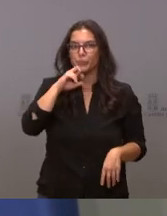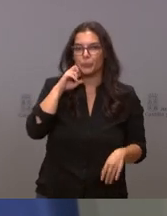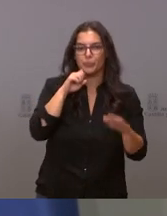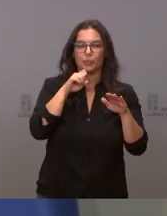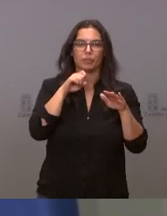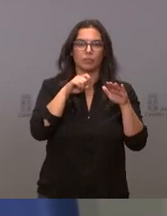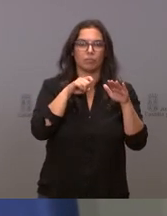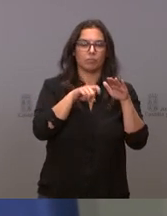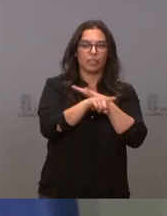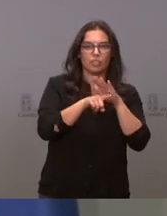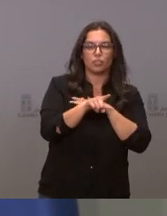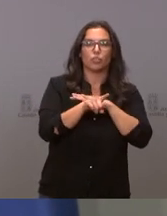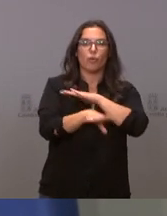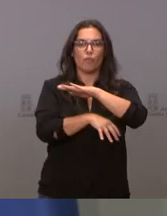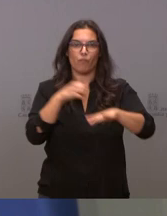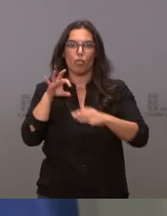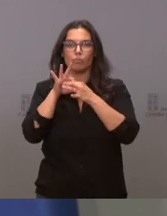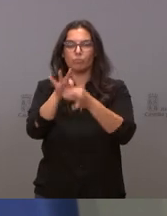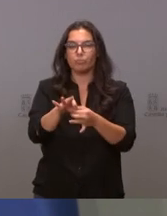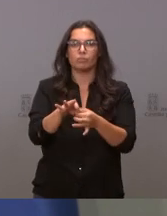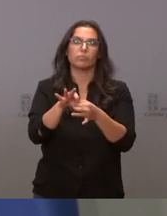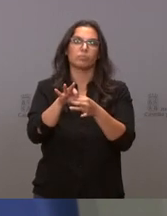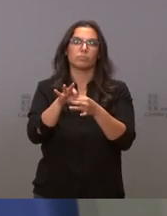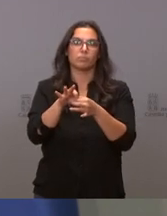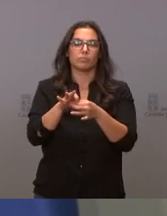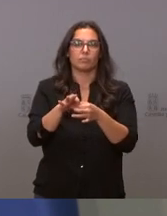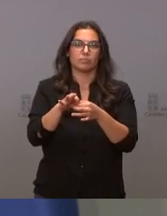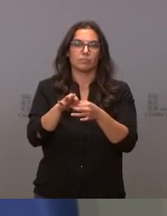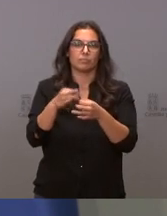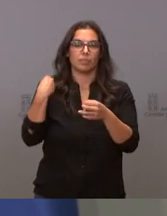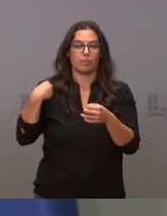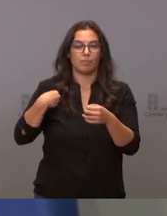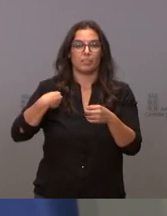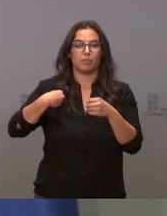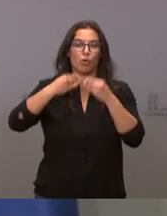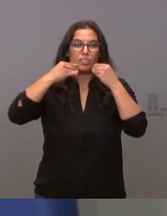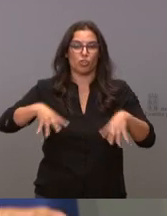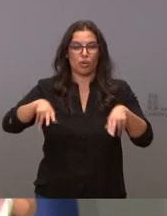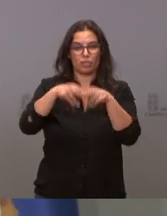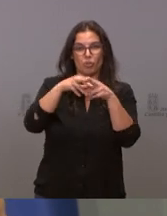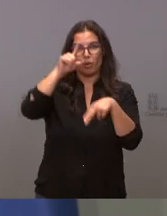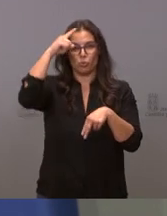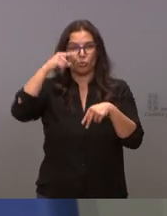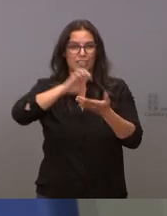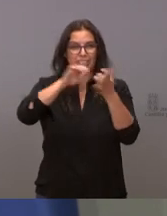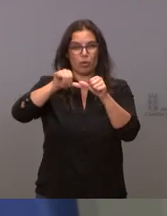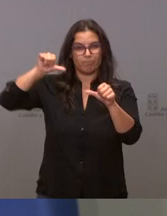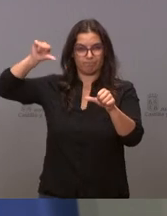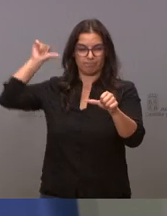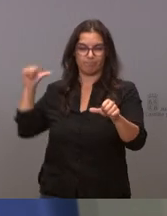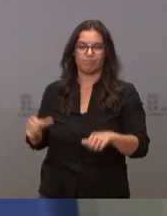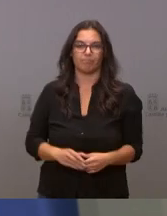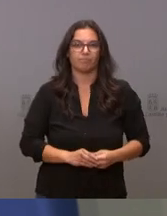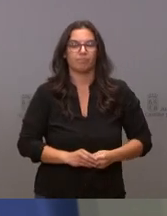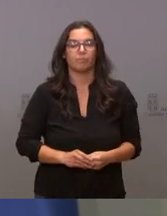fondos relacionados con nuestros antecedentes etnográficos y culturales. La